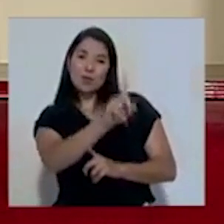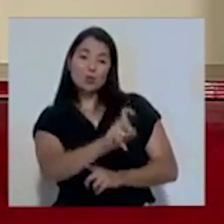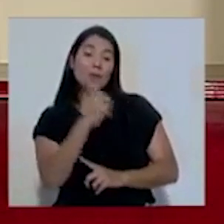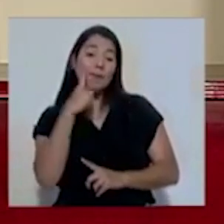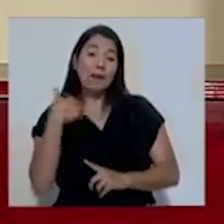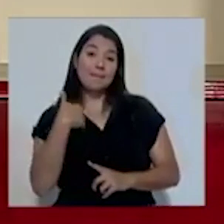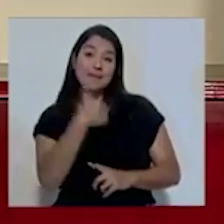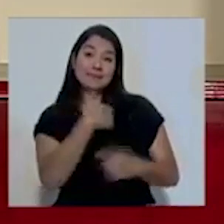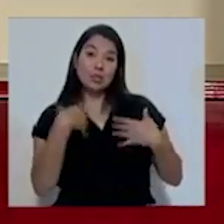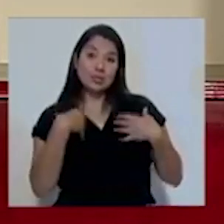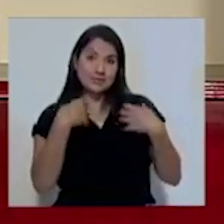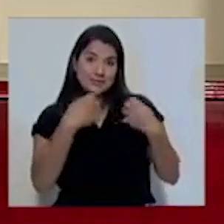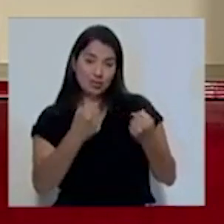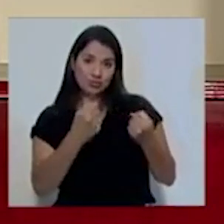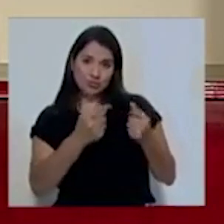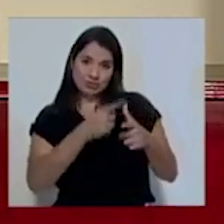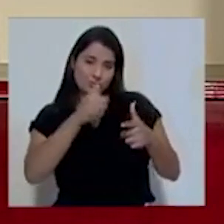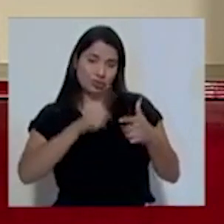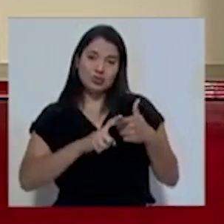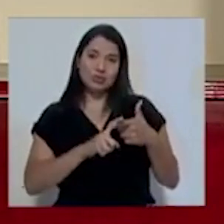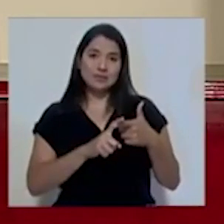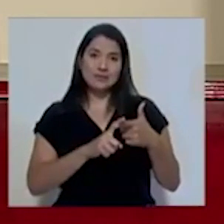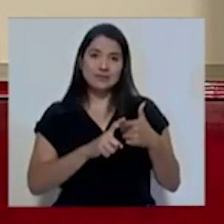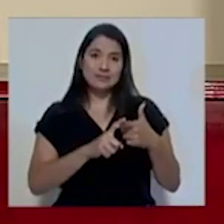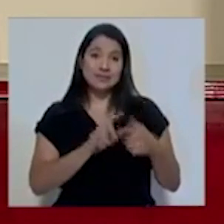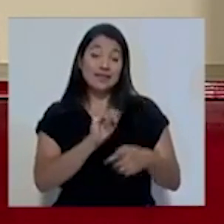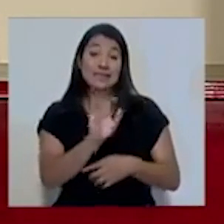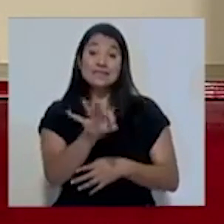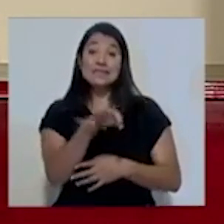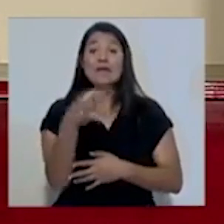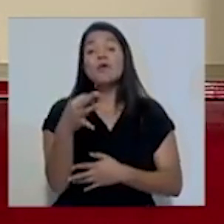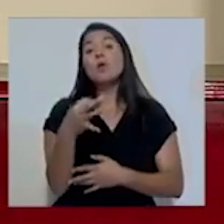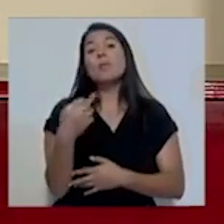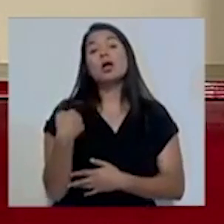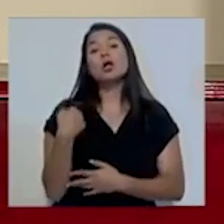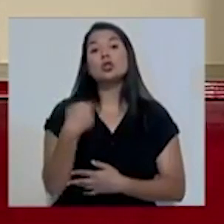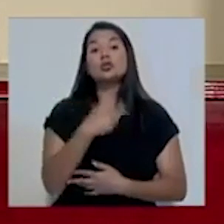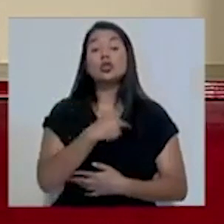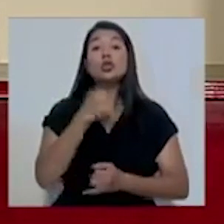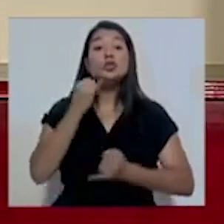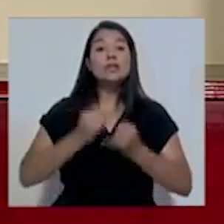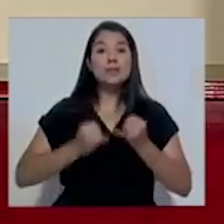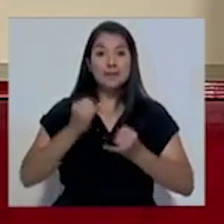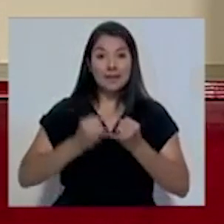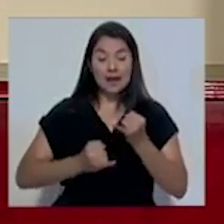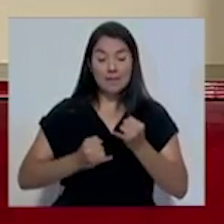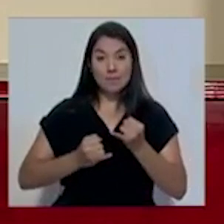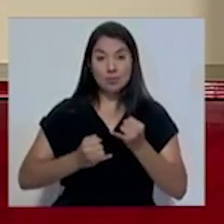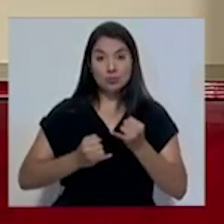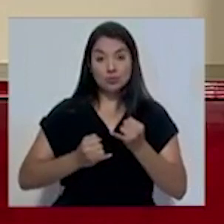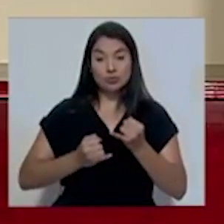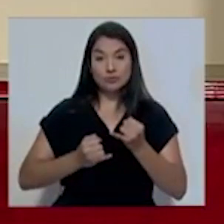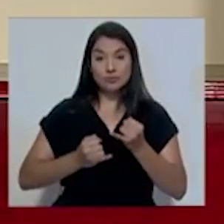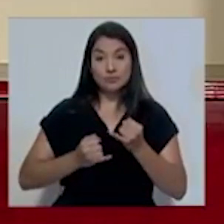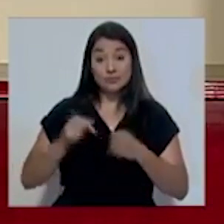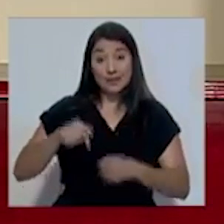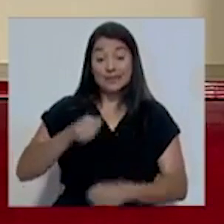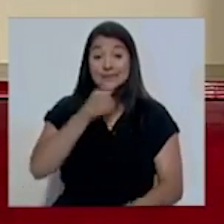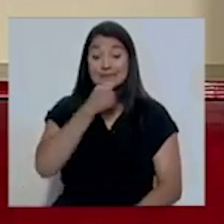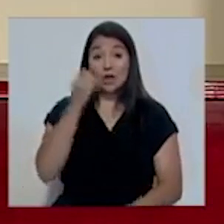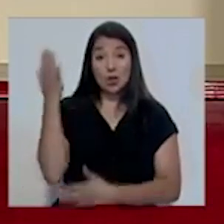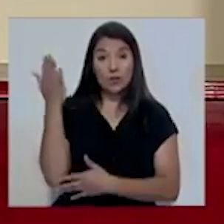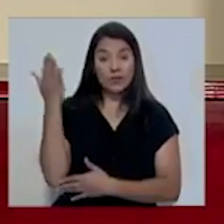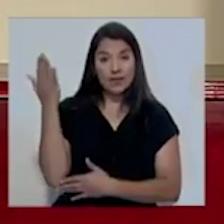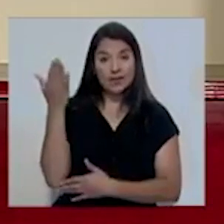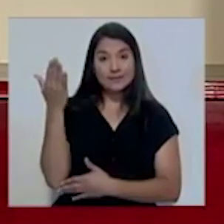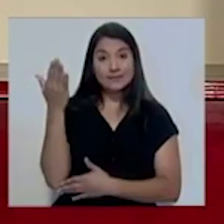el Ministerio de Salud. Entonces, de esta manera estamos finalizando esta conferencia